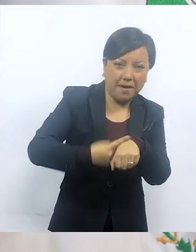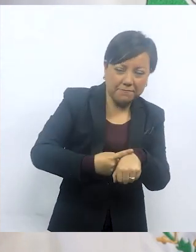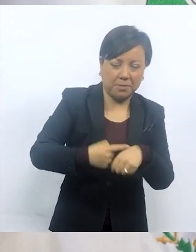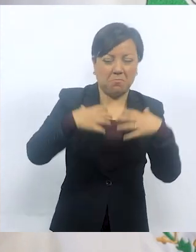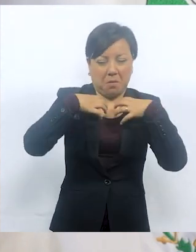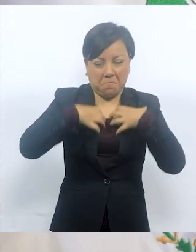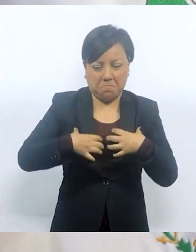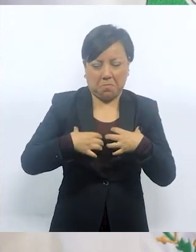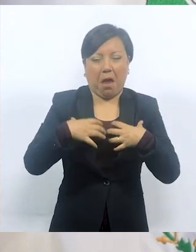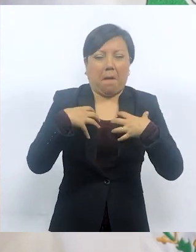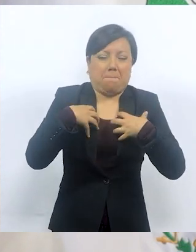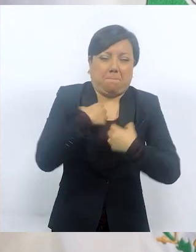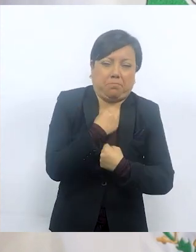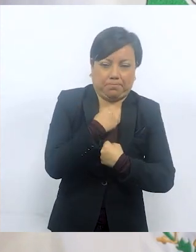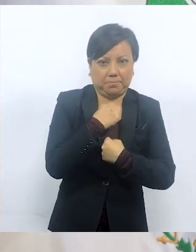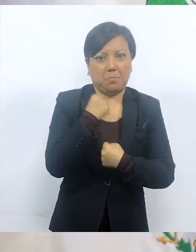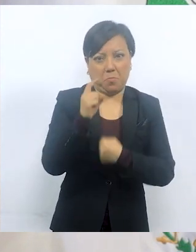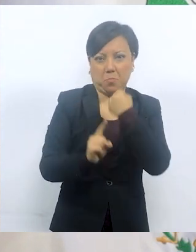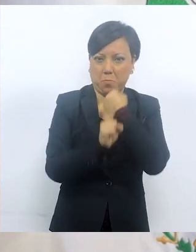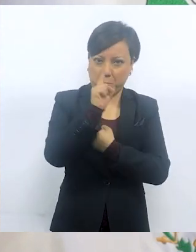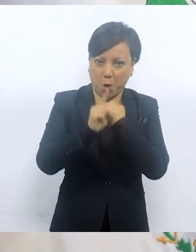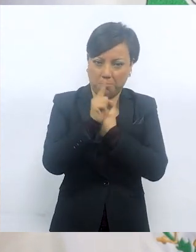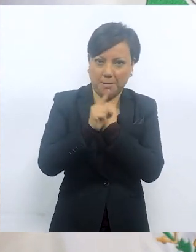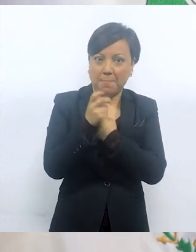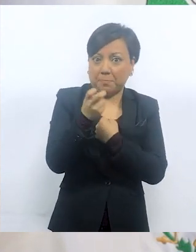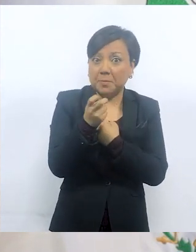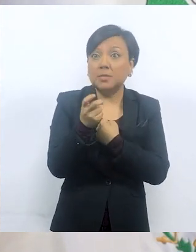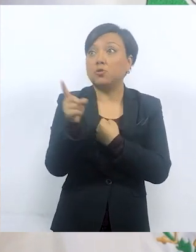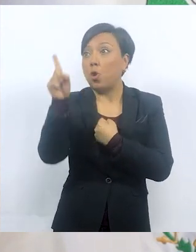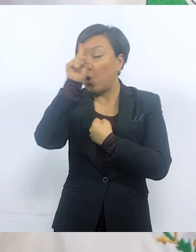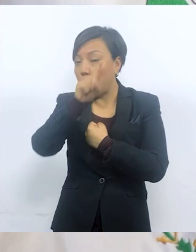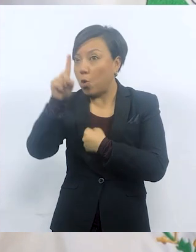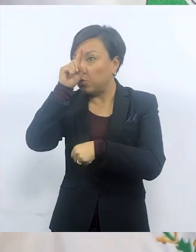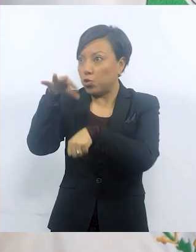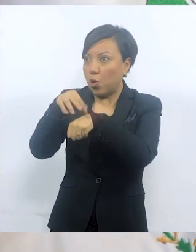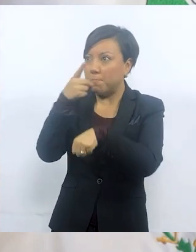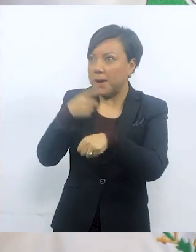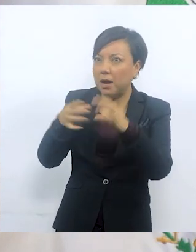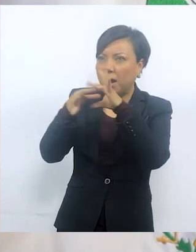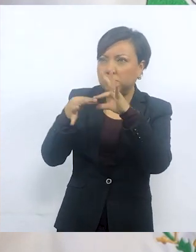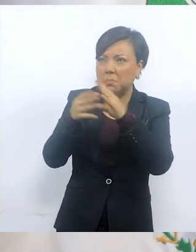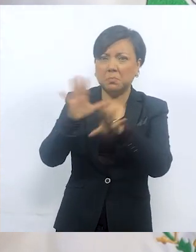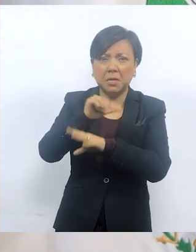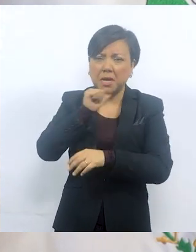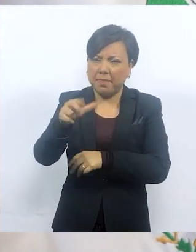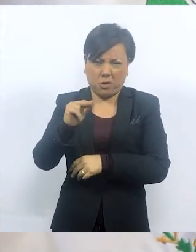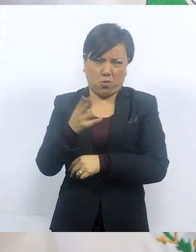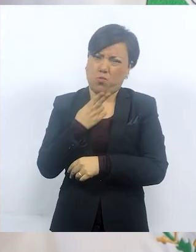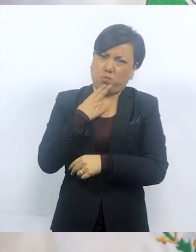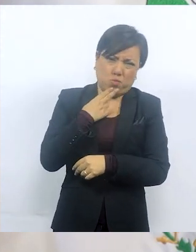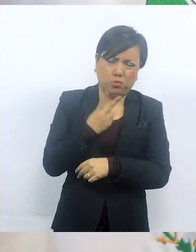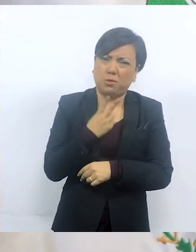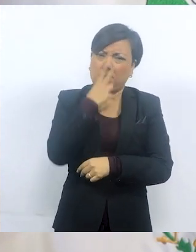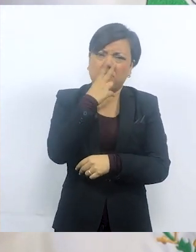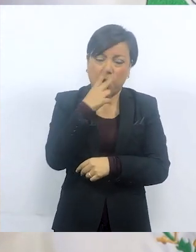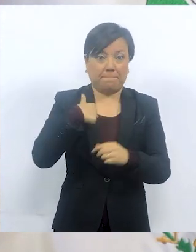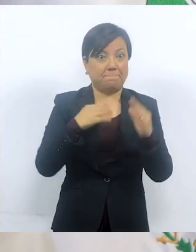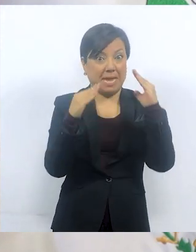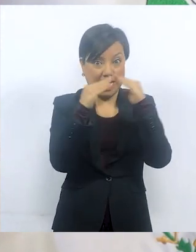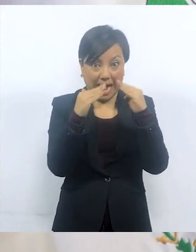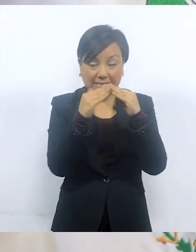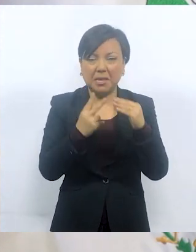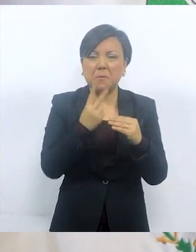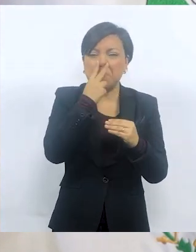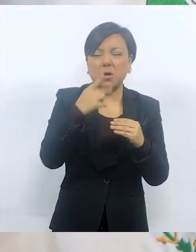para la salud, como daño del tejido pulmonar o colapsos pulmonares. Si no te lo receta un médico, no lo uses. Si has